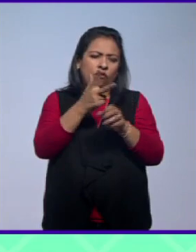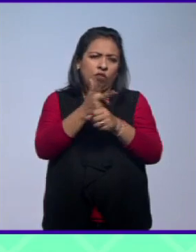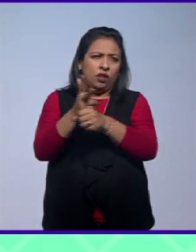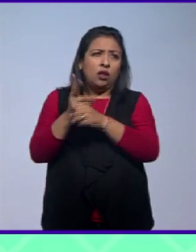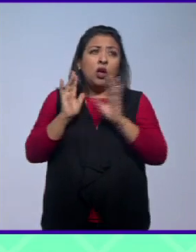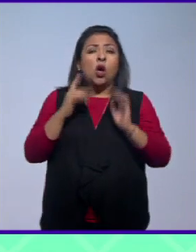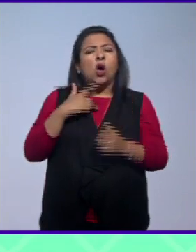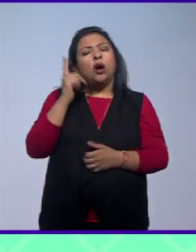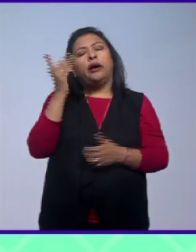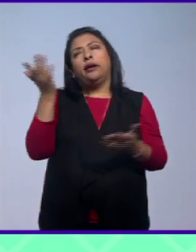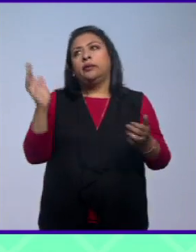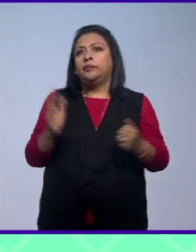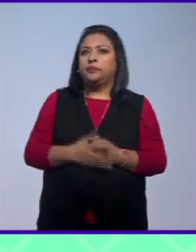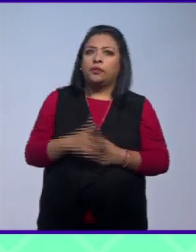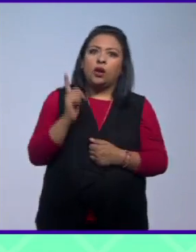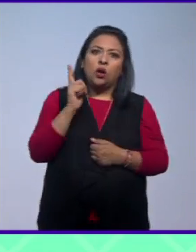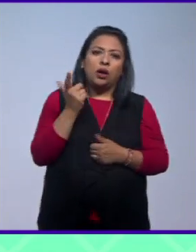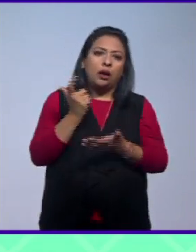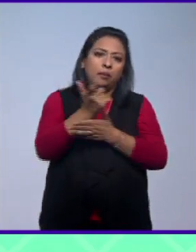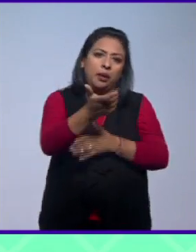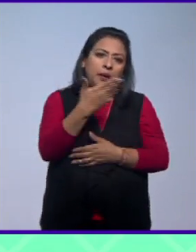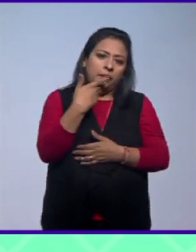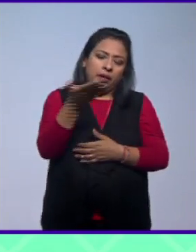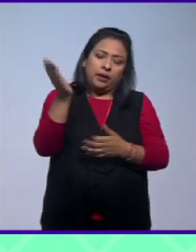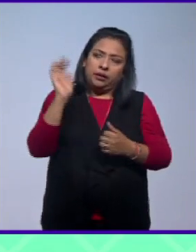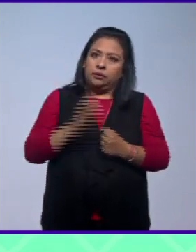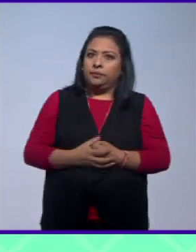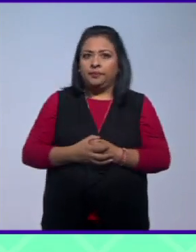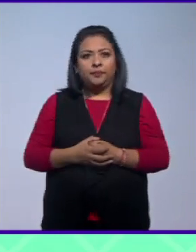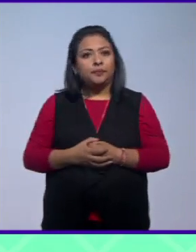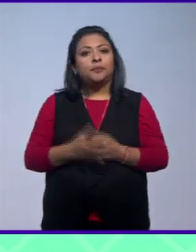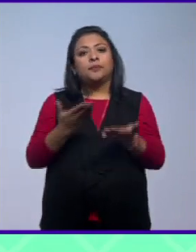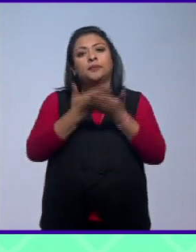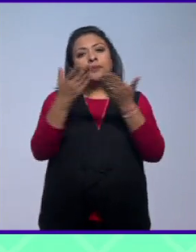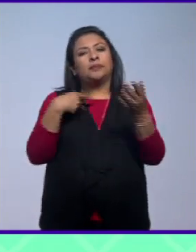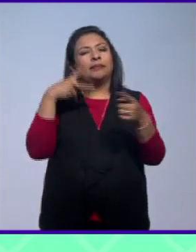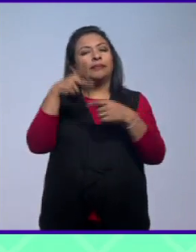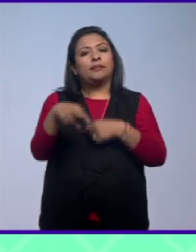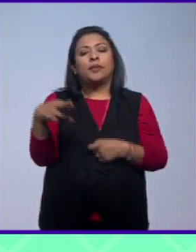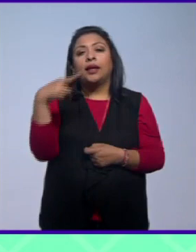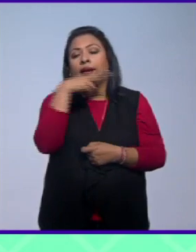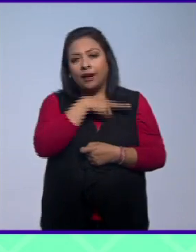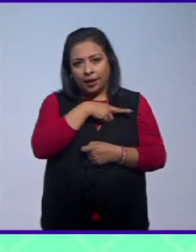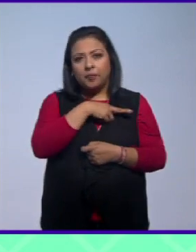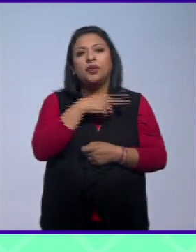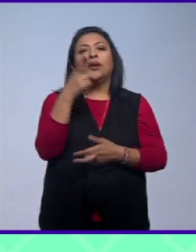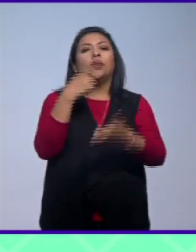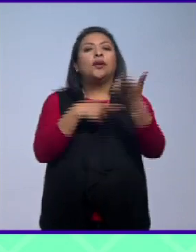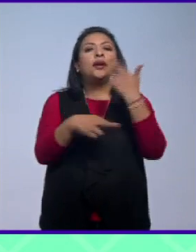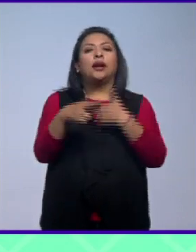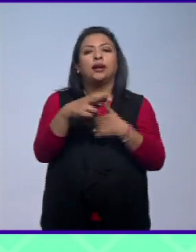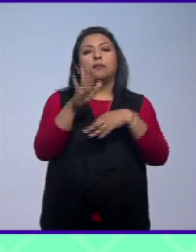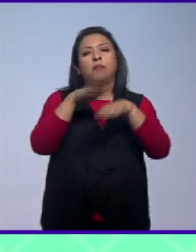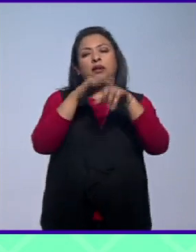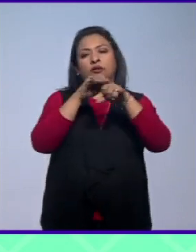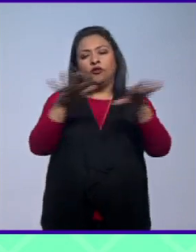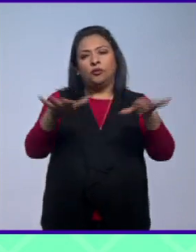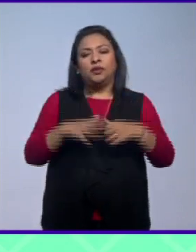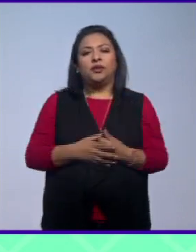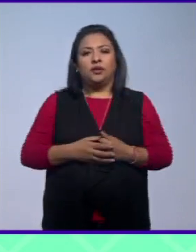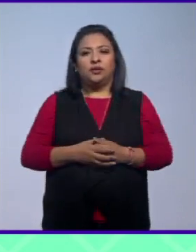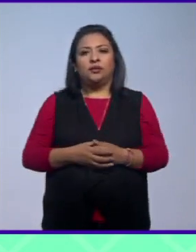Ojalá les hayan no, bueno ojalá les hayan cobrado bien Vamos a hacer una brevísima pausa regresamos con mucho más